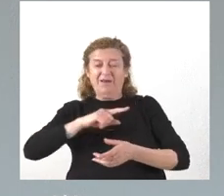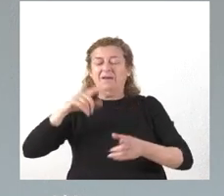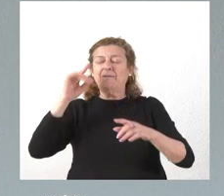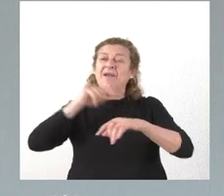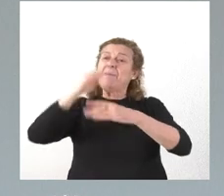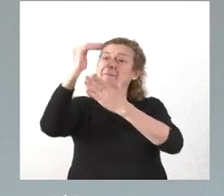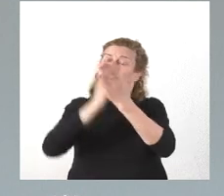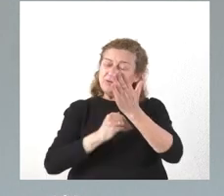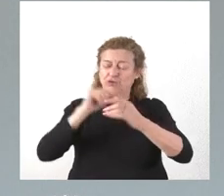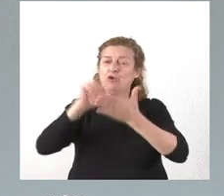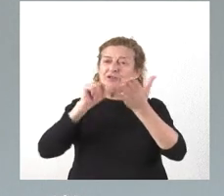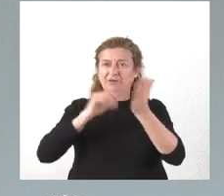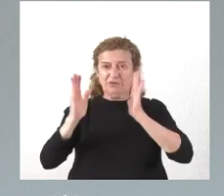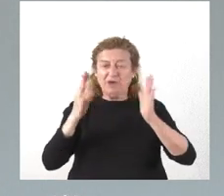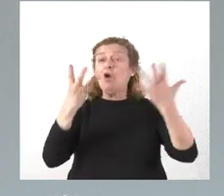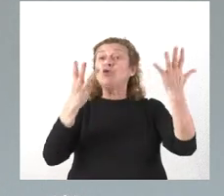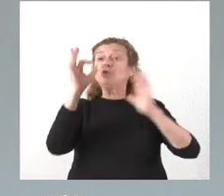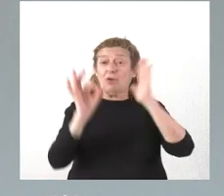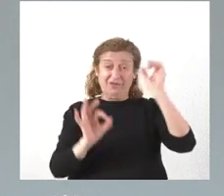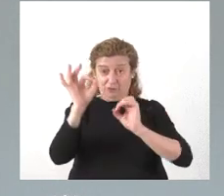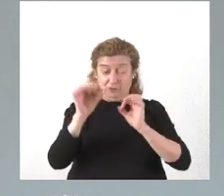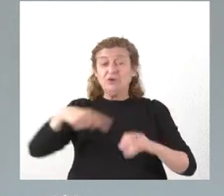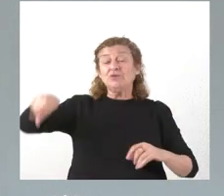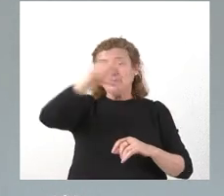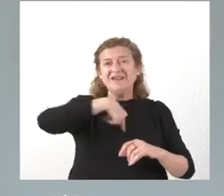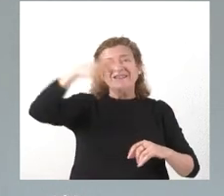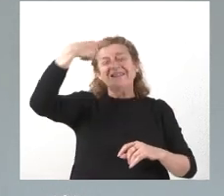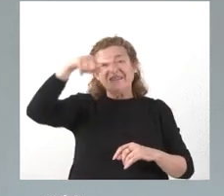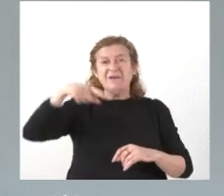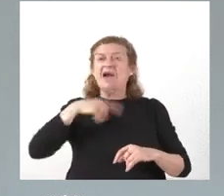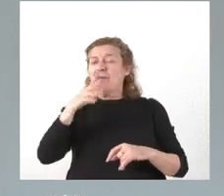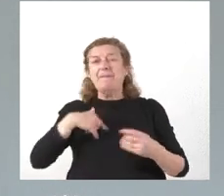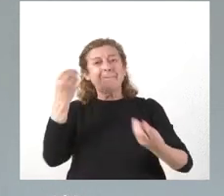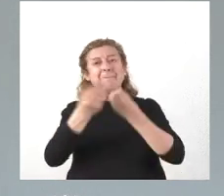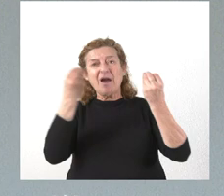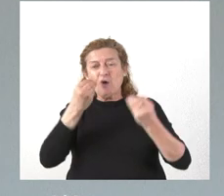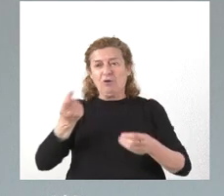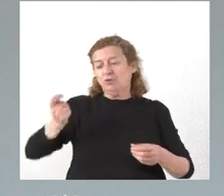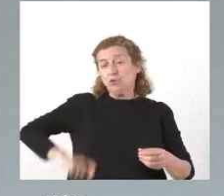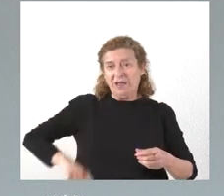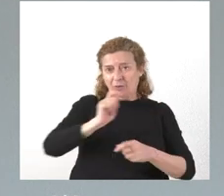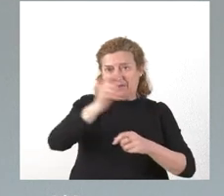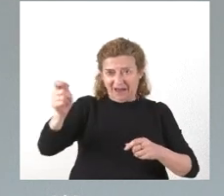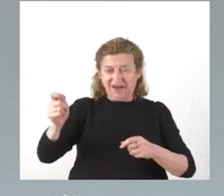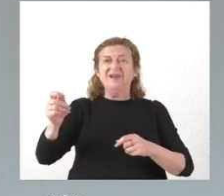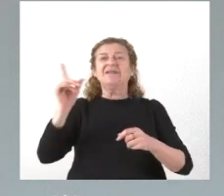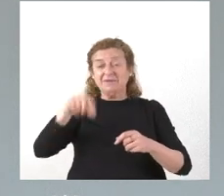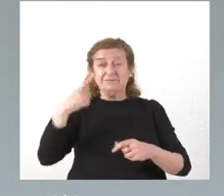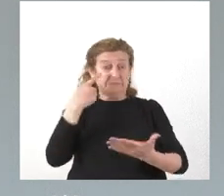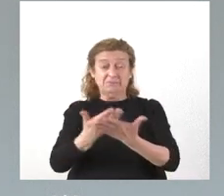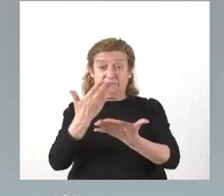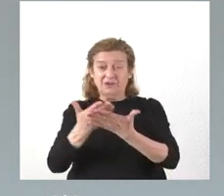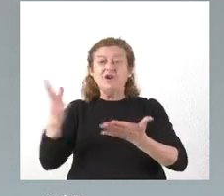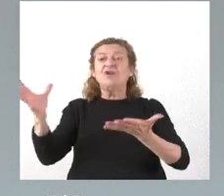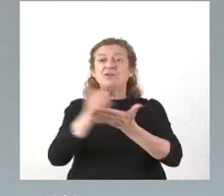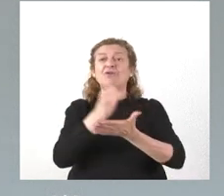8%. Hemos llevado a cabo, como saben, las correspondientes mejoras retributivas, que se han visto plasmadas, entre otras cosas,